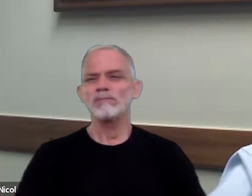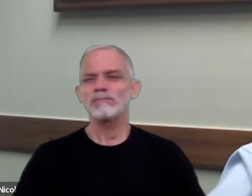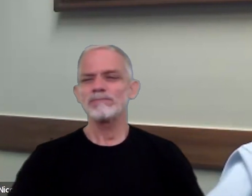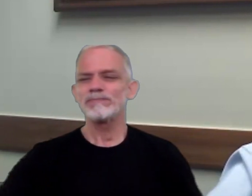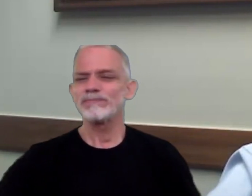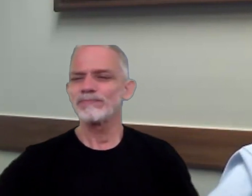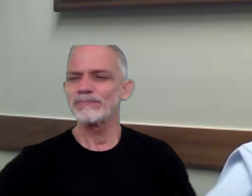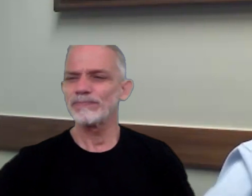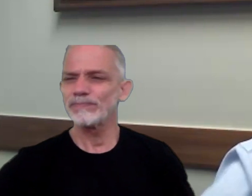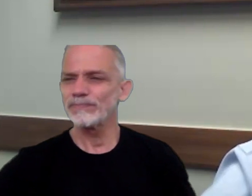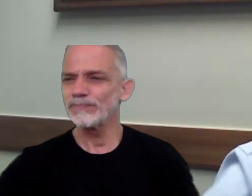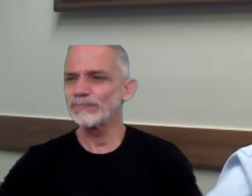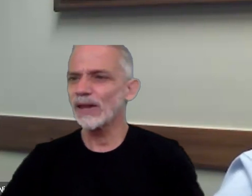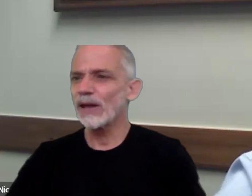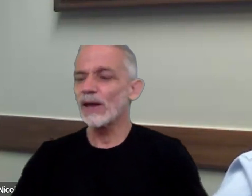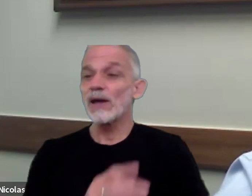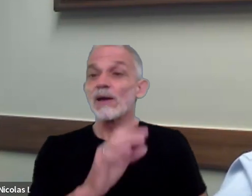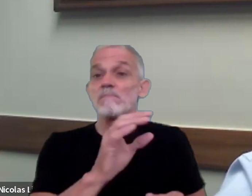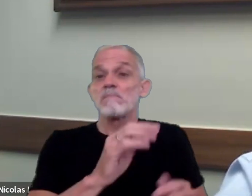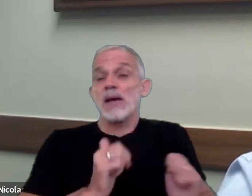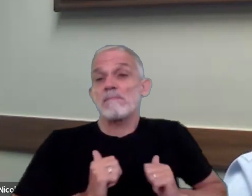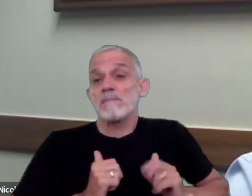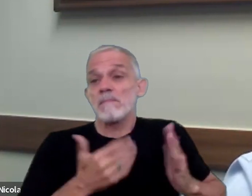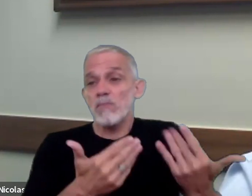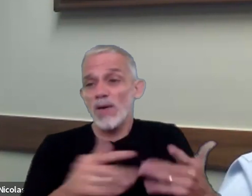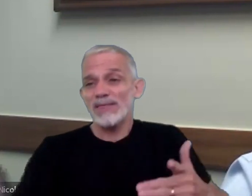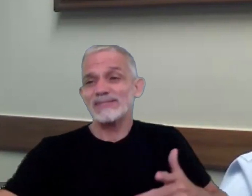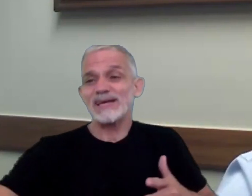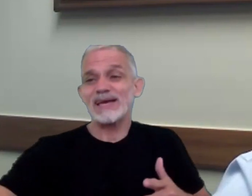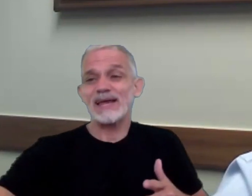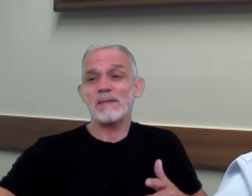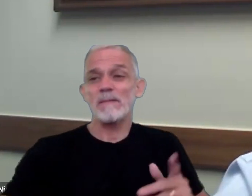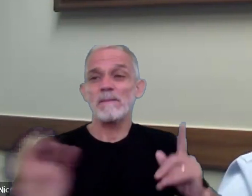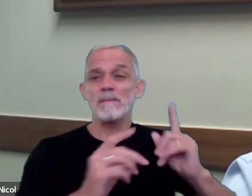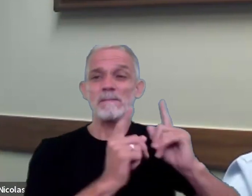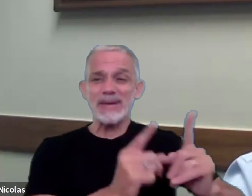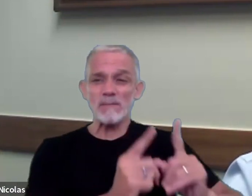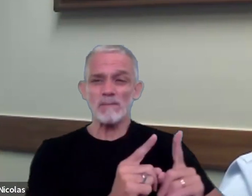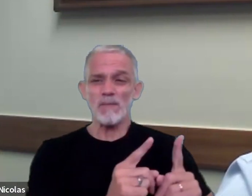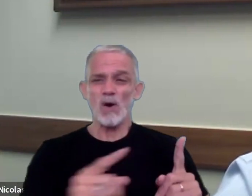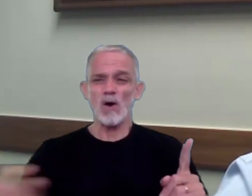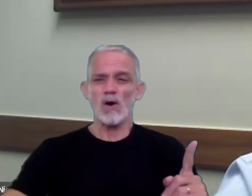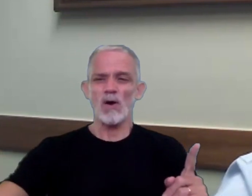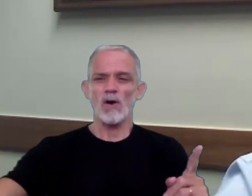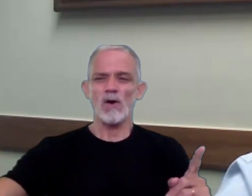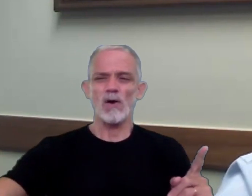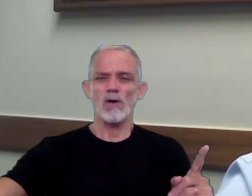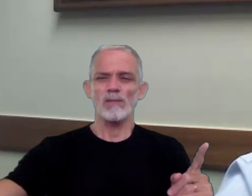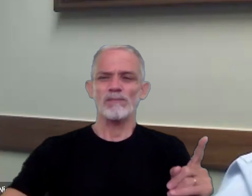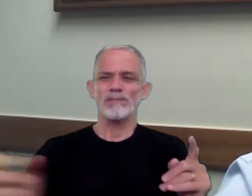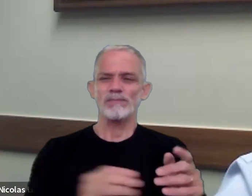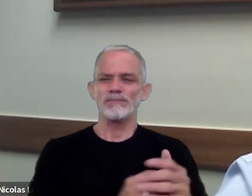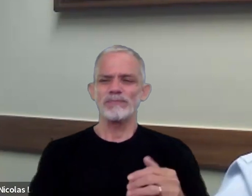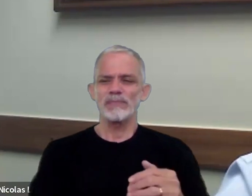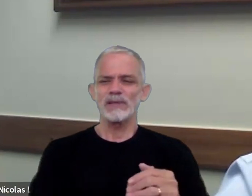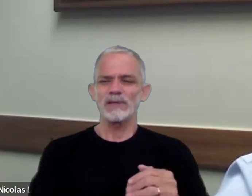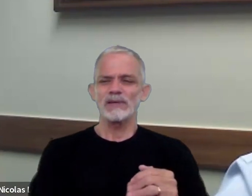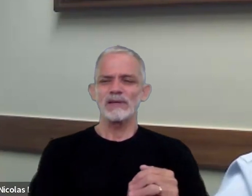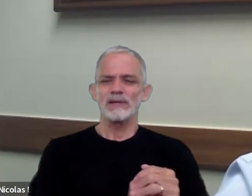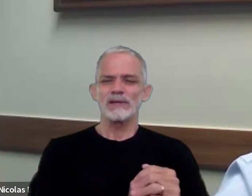por lo general o es esperable que el propio estado contable de la compañía